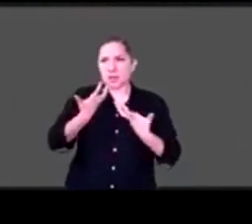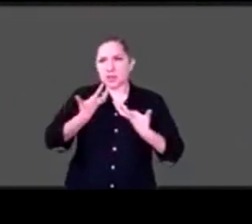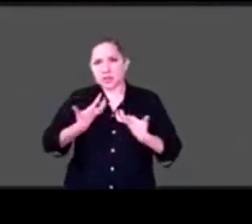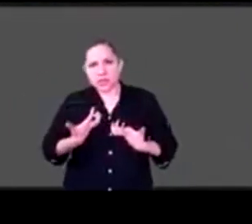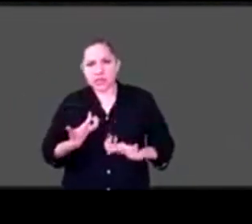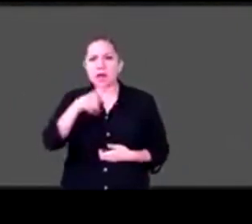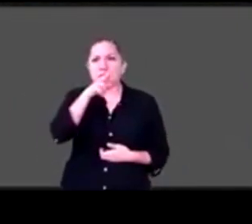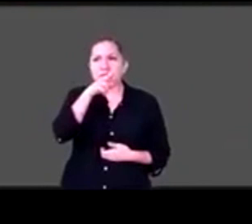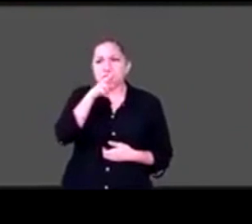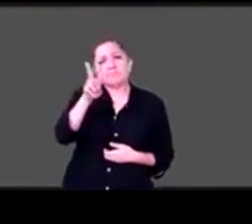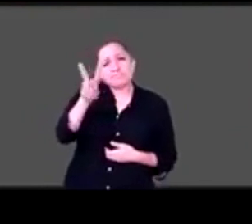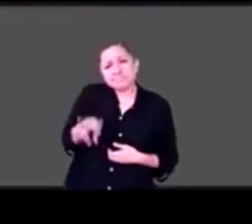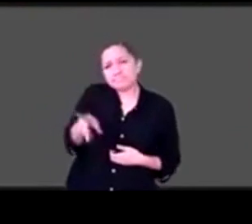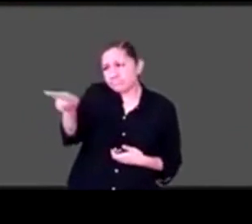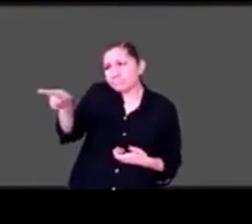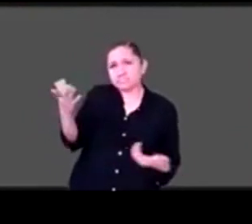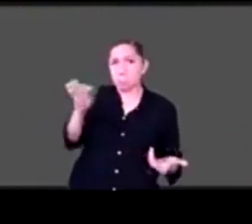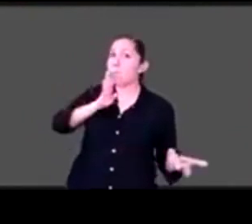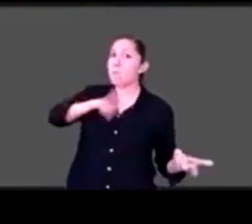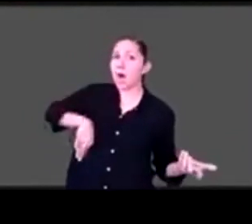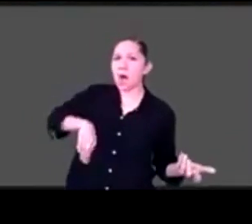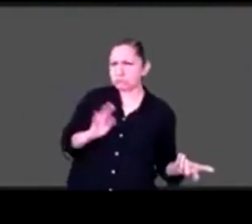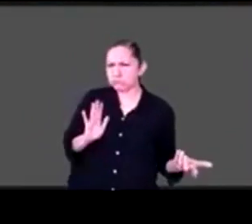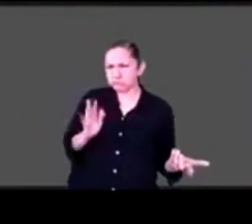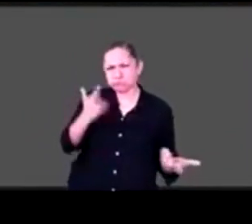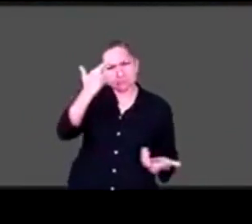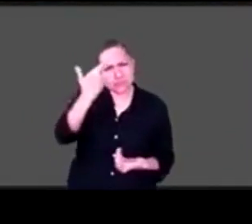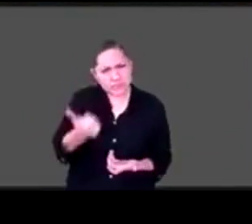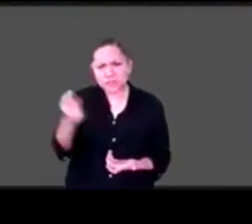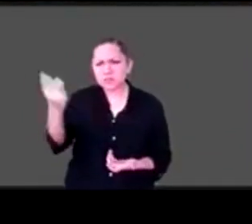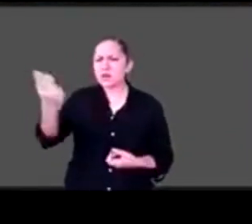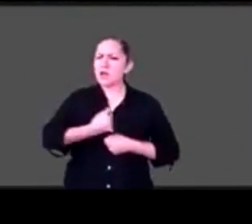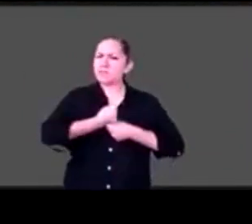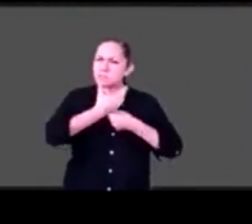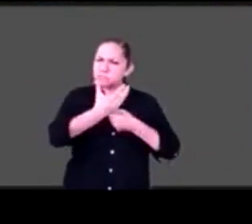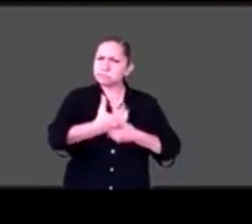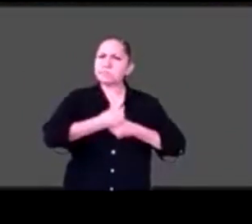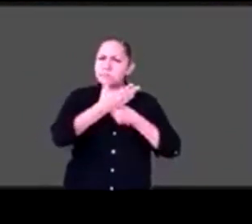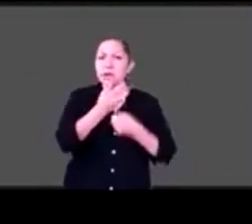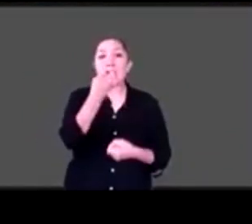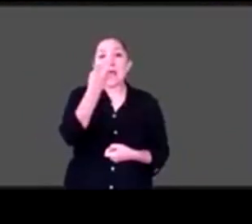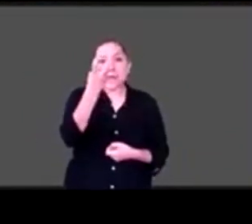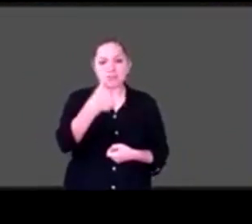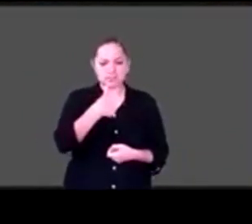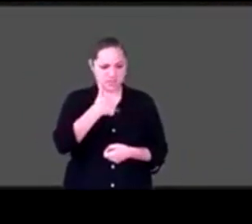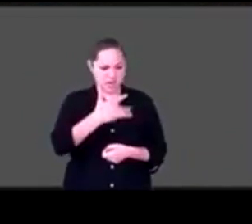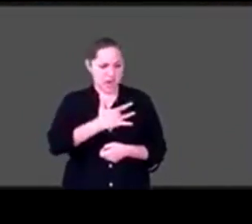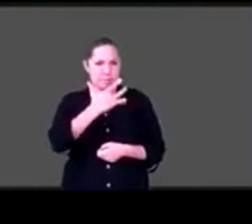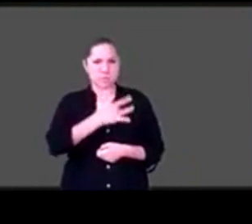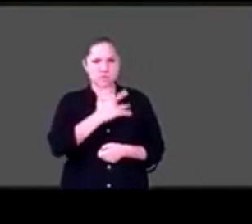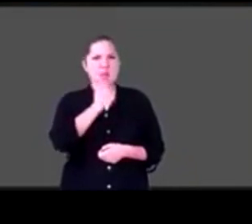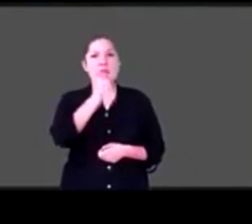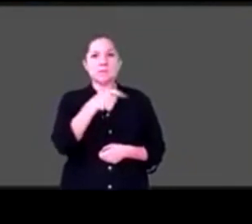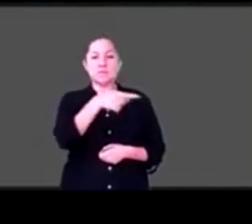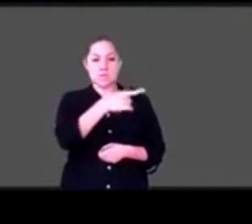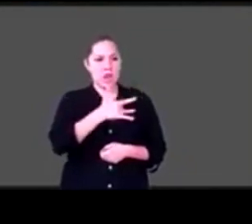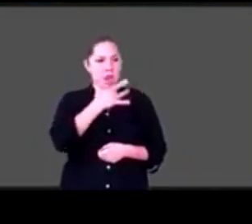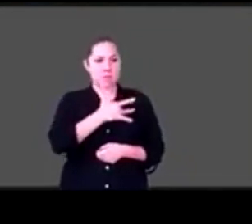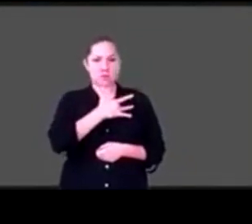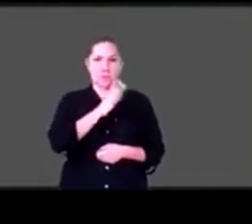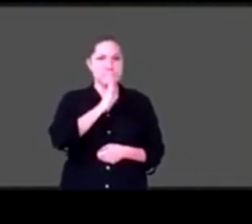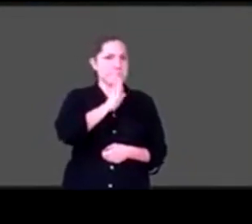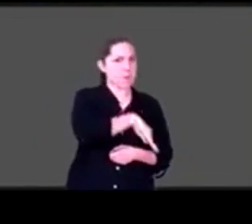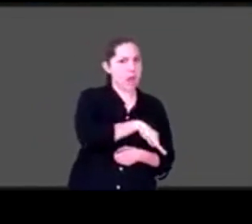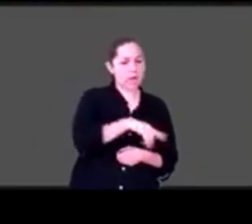ayuda para enfrentar las emociones es no etiquetarlas. Luego, hay emociones buenas y emociones malas. Hay emociones,